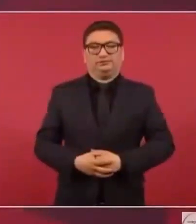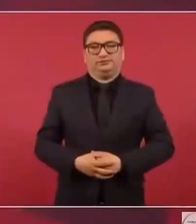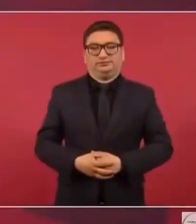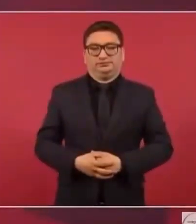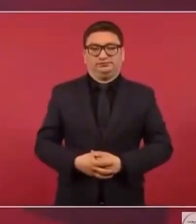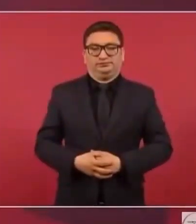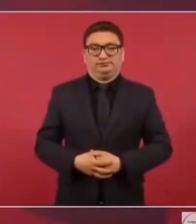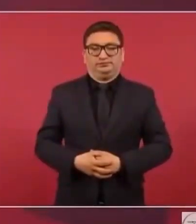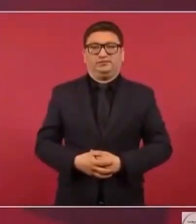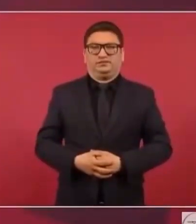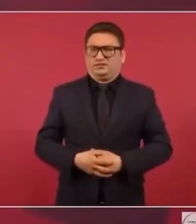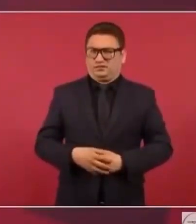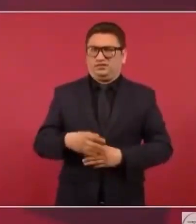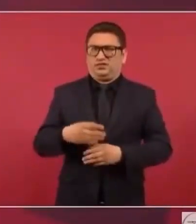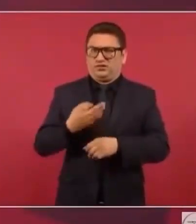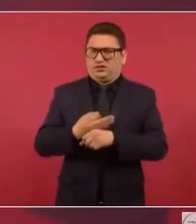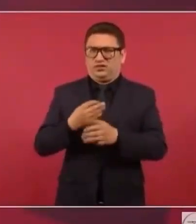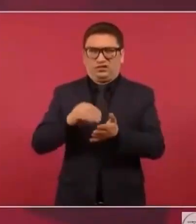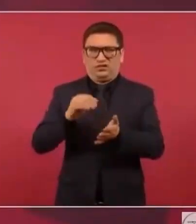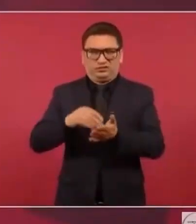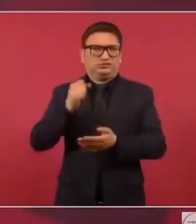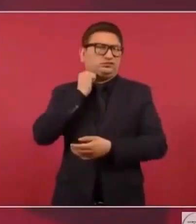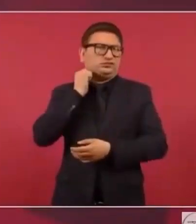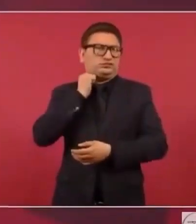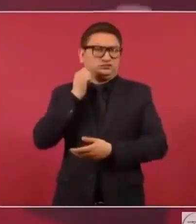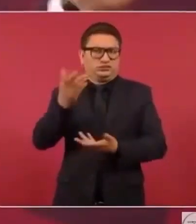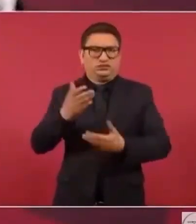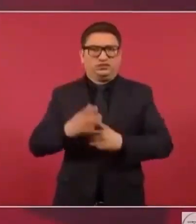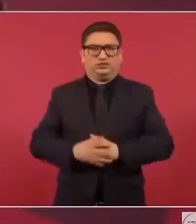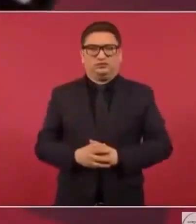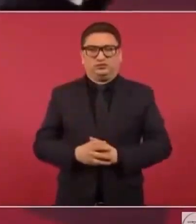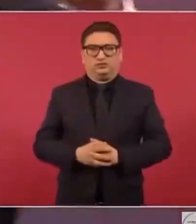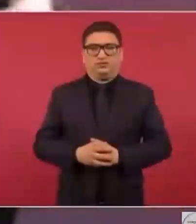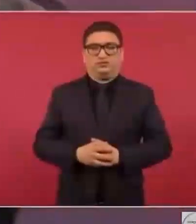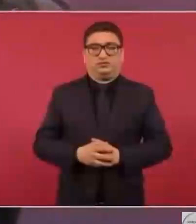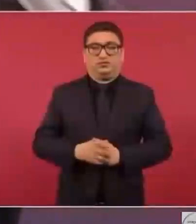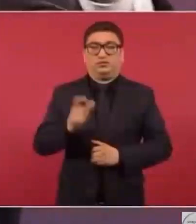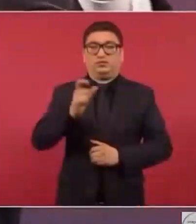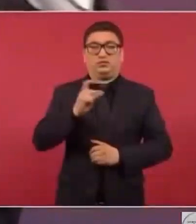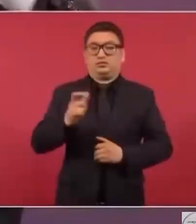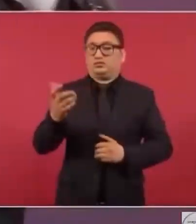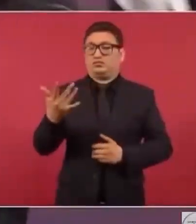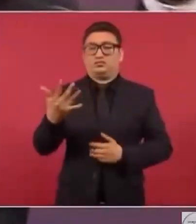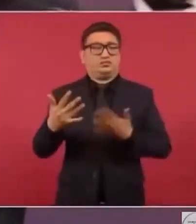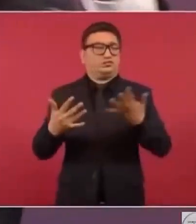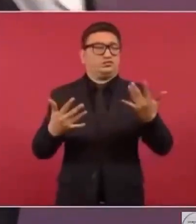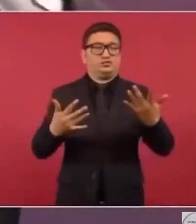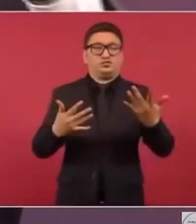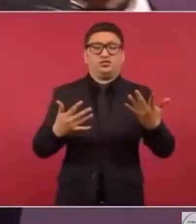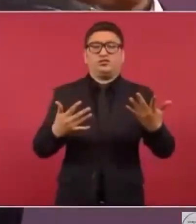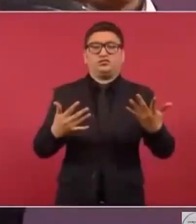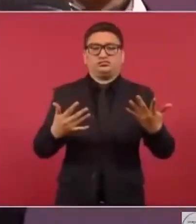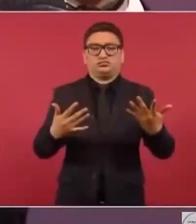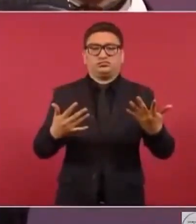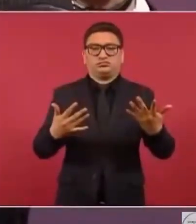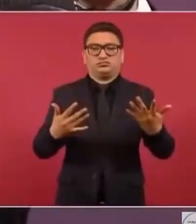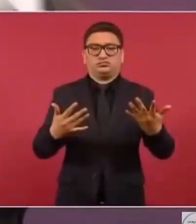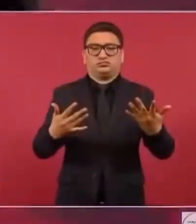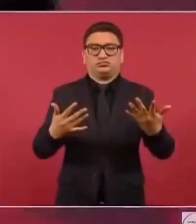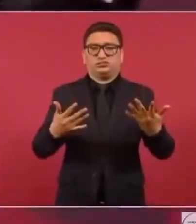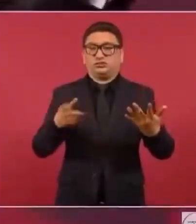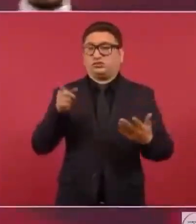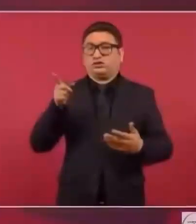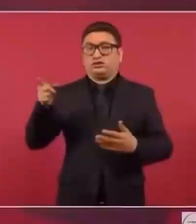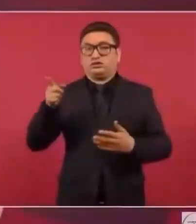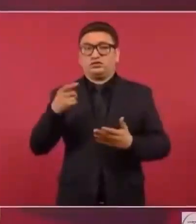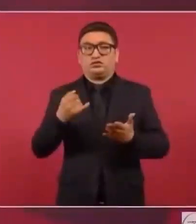Es senador. Y cuando quedaban 50-50, ¿y